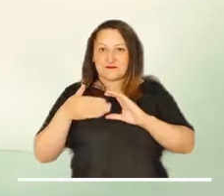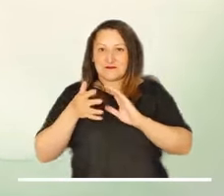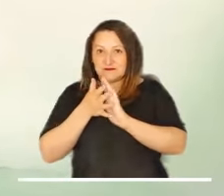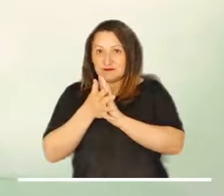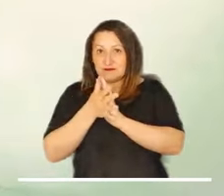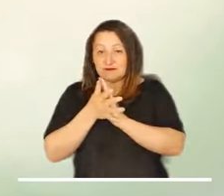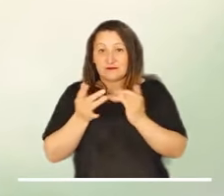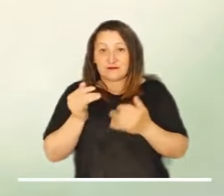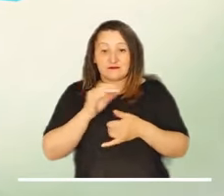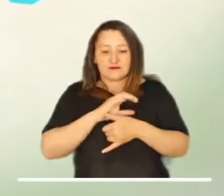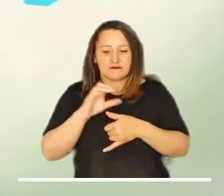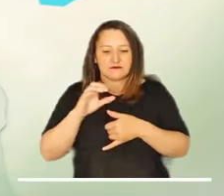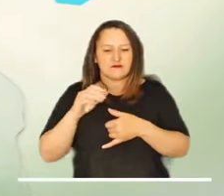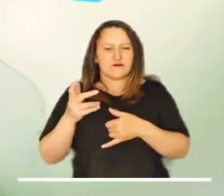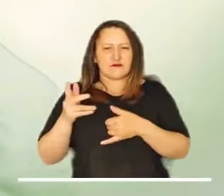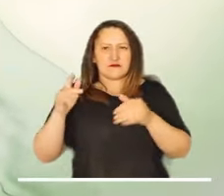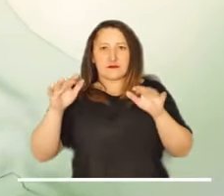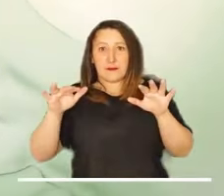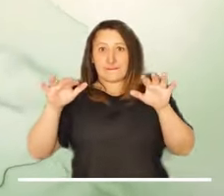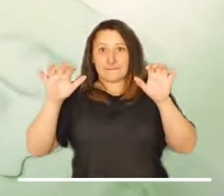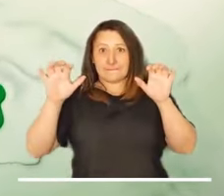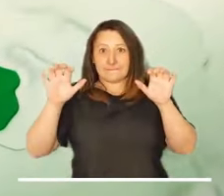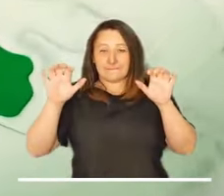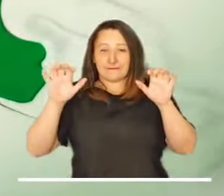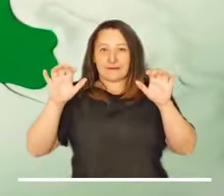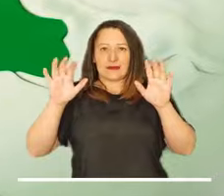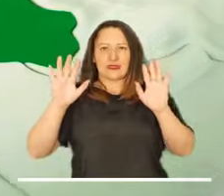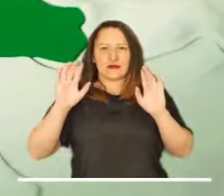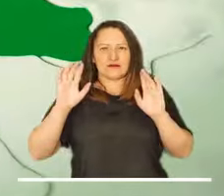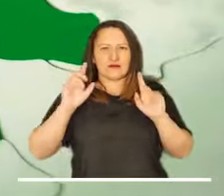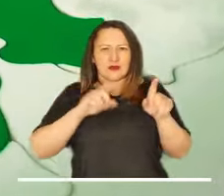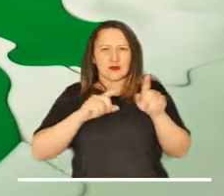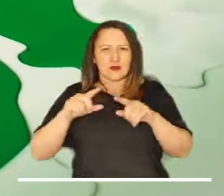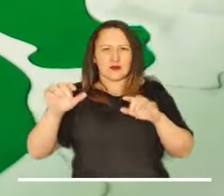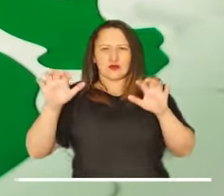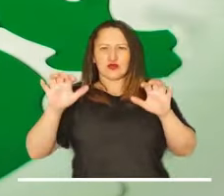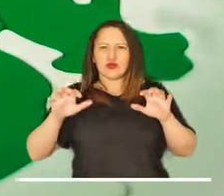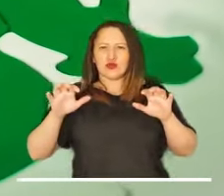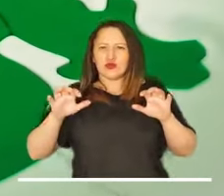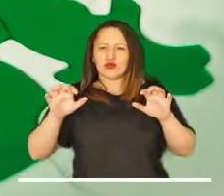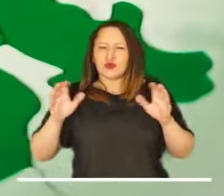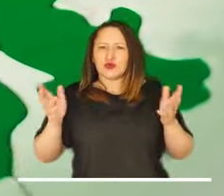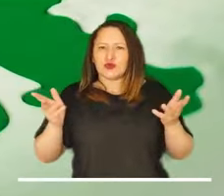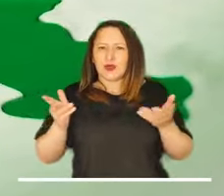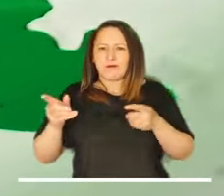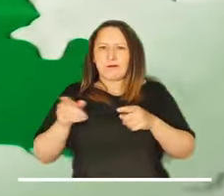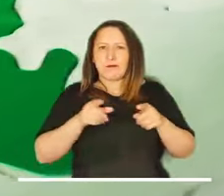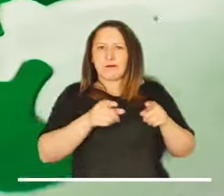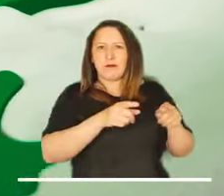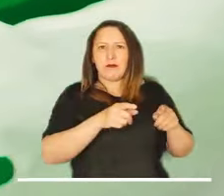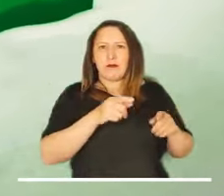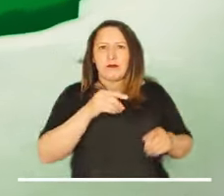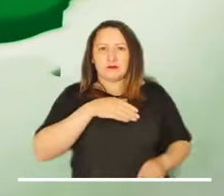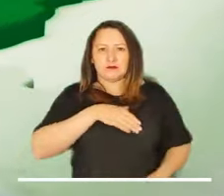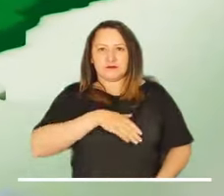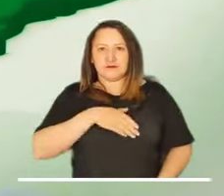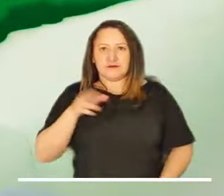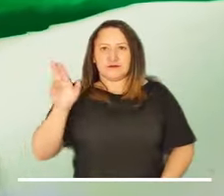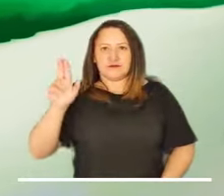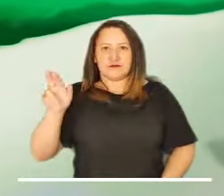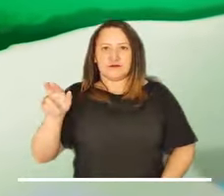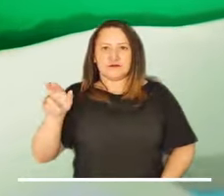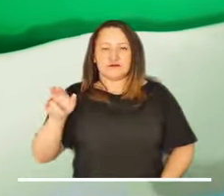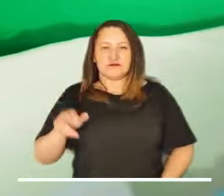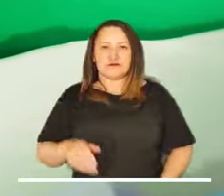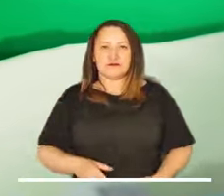el día inicia con predominio del tiempo seco, aunque no se descartan algunas lluvias dispersas en Bolívar y Sucre. El